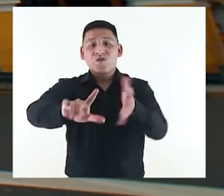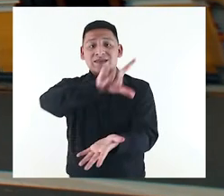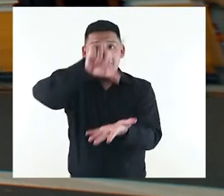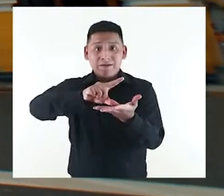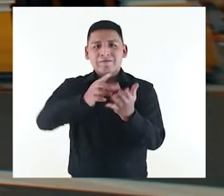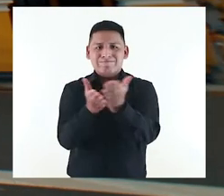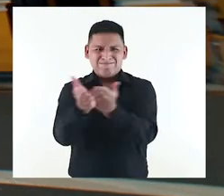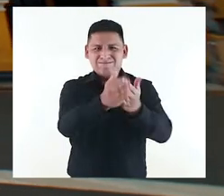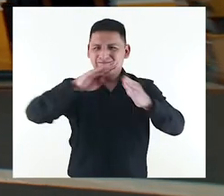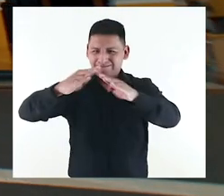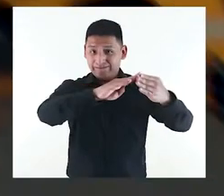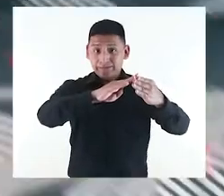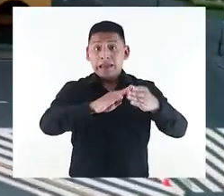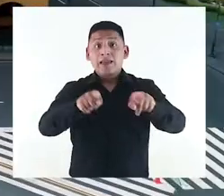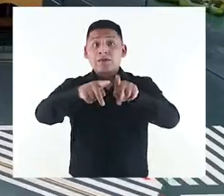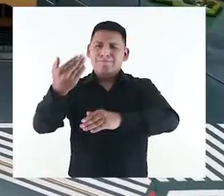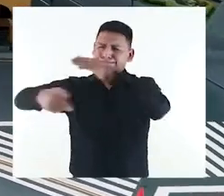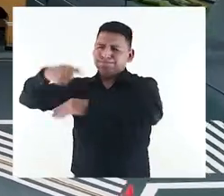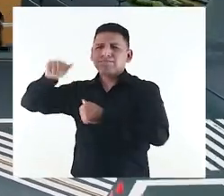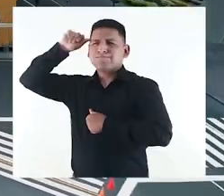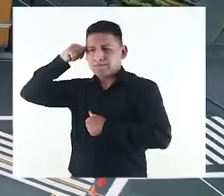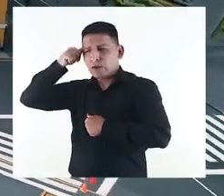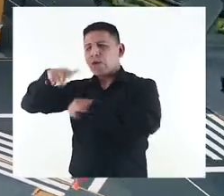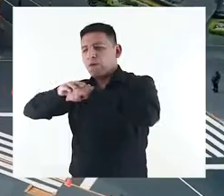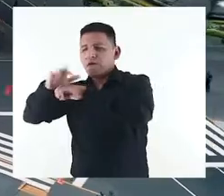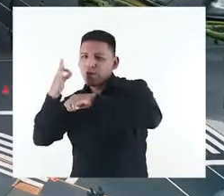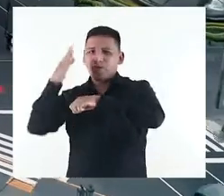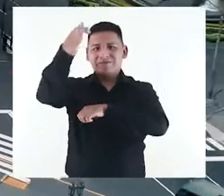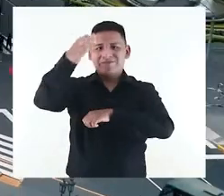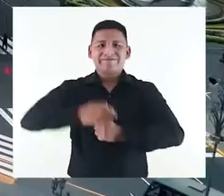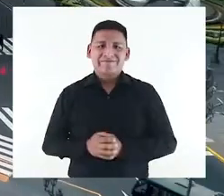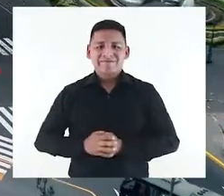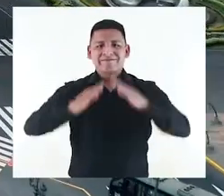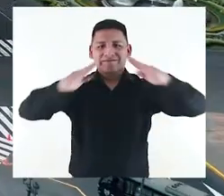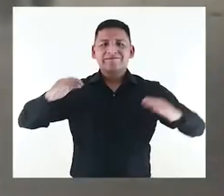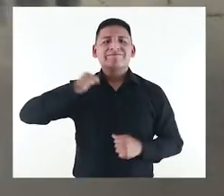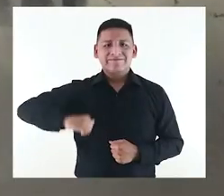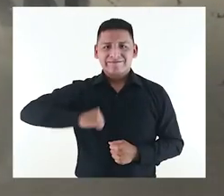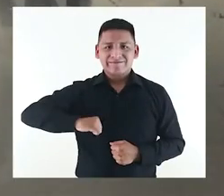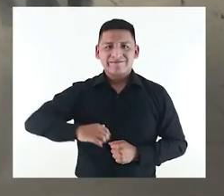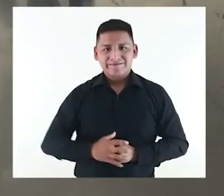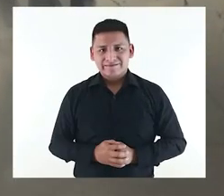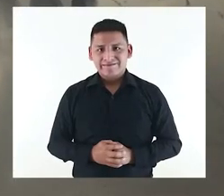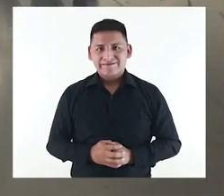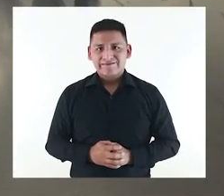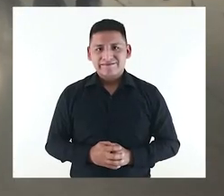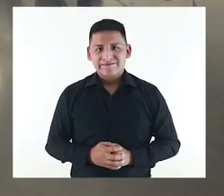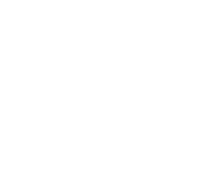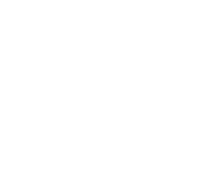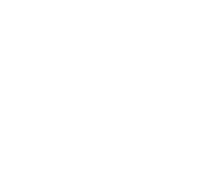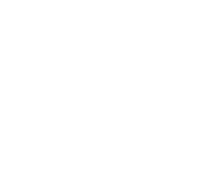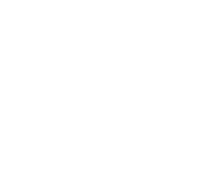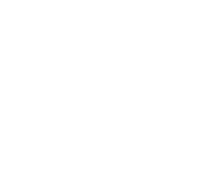patrimonio puesto al servicio de la ciudad, poniendo en valor su pasado y proyectándose al futuro. Palacio Municipal.